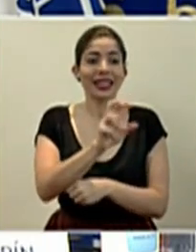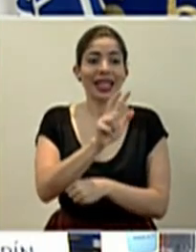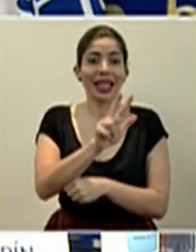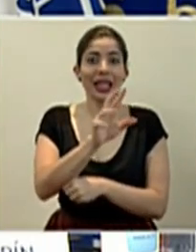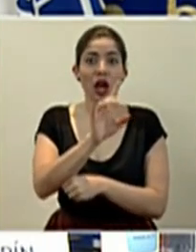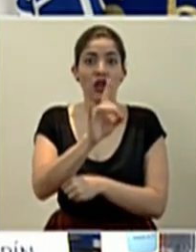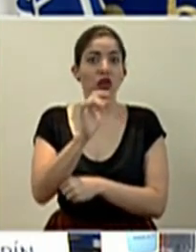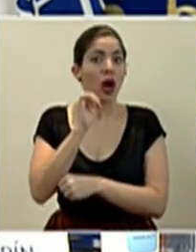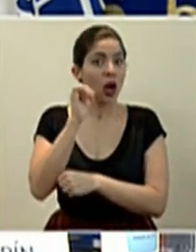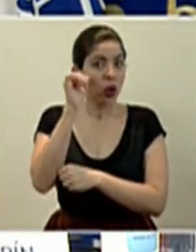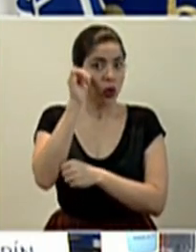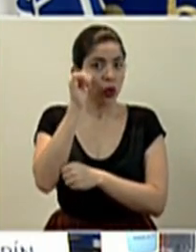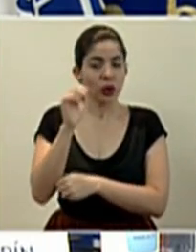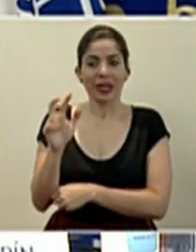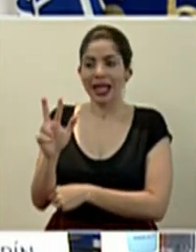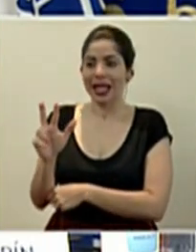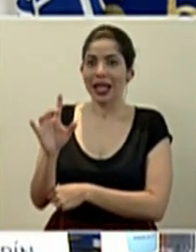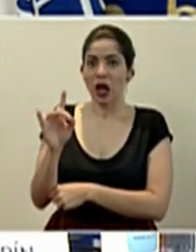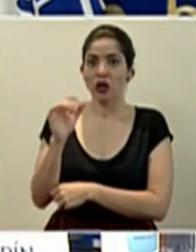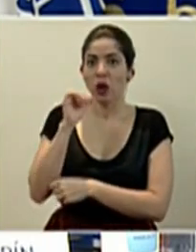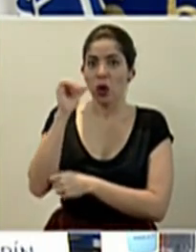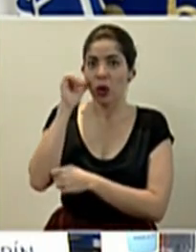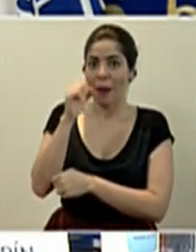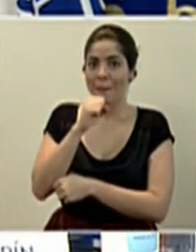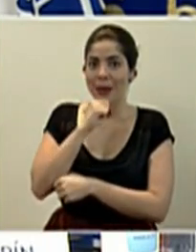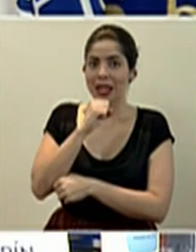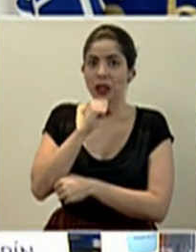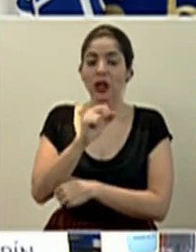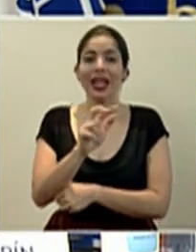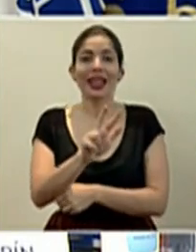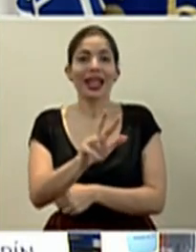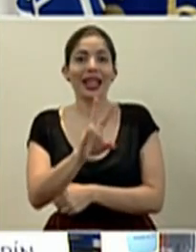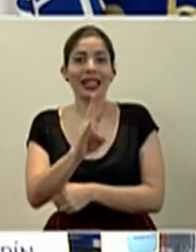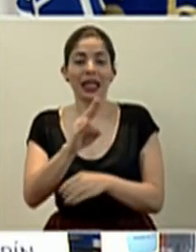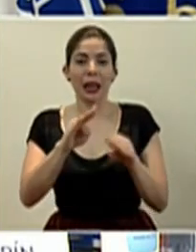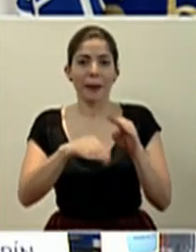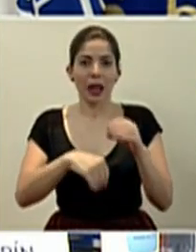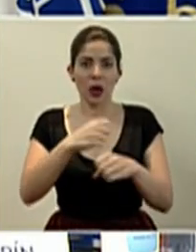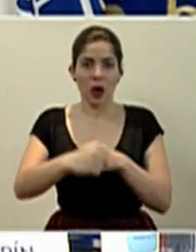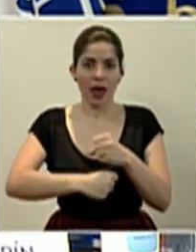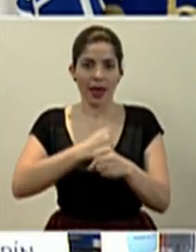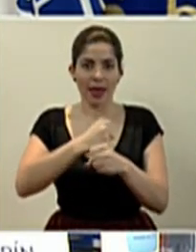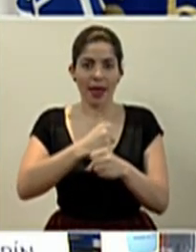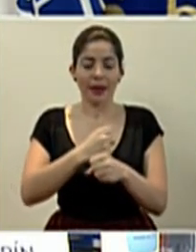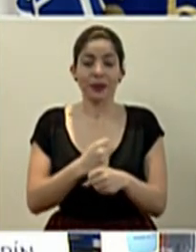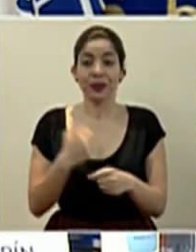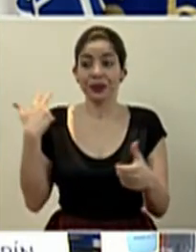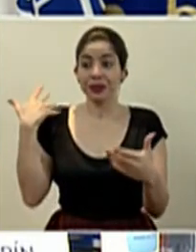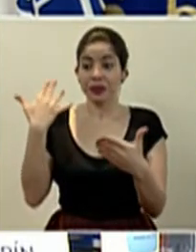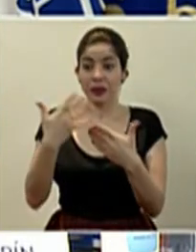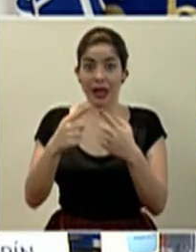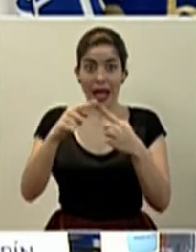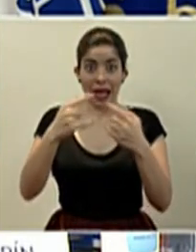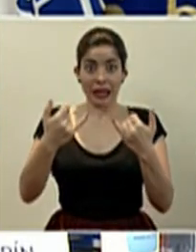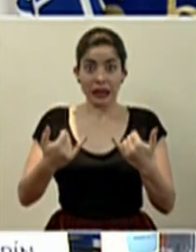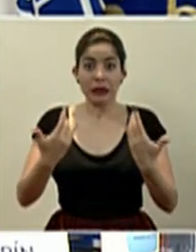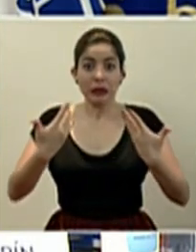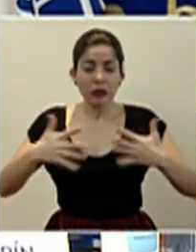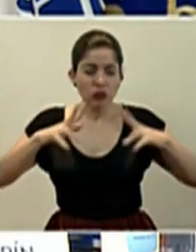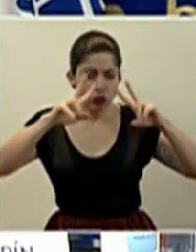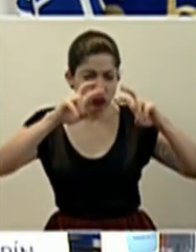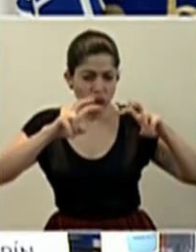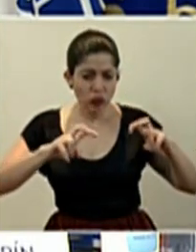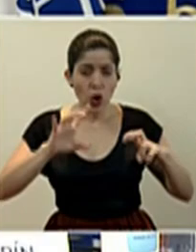adultos, 38 adultos mayores y 37 menores de edad. A este momento se han descartado